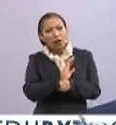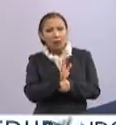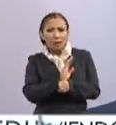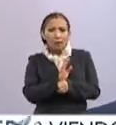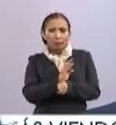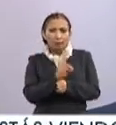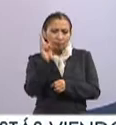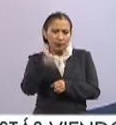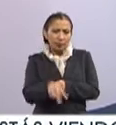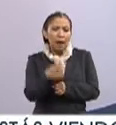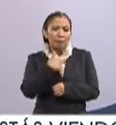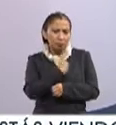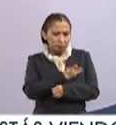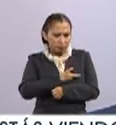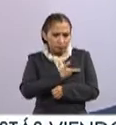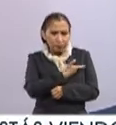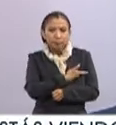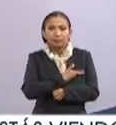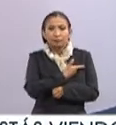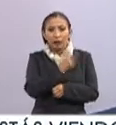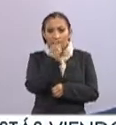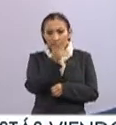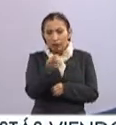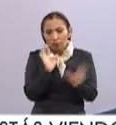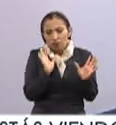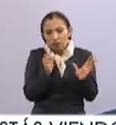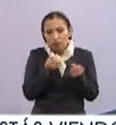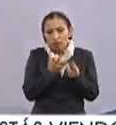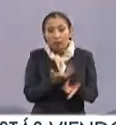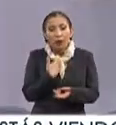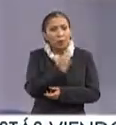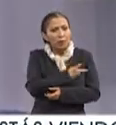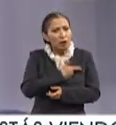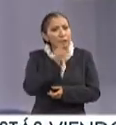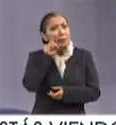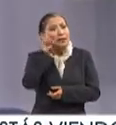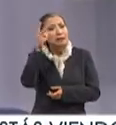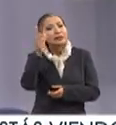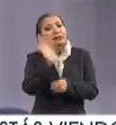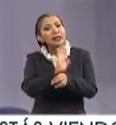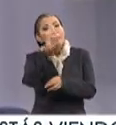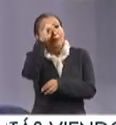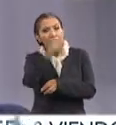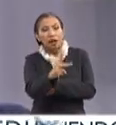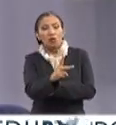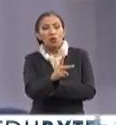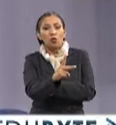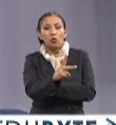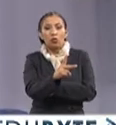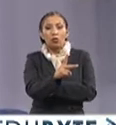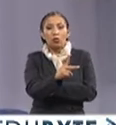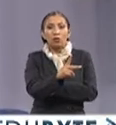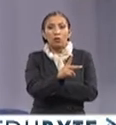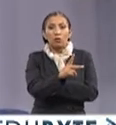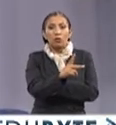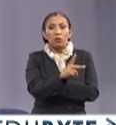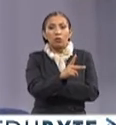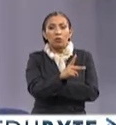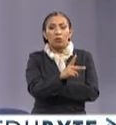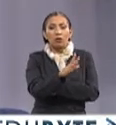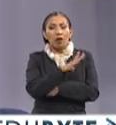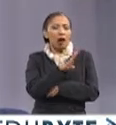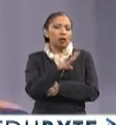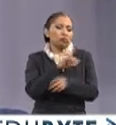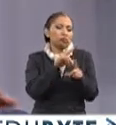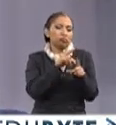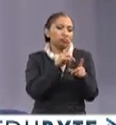Mira, de verdad a mí me gusta mucho, no sé si lo compartamos, pero a me gusta mucho ver cine mexicano, ¿no? Y, bueno, hay